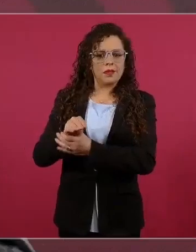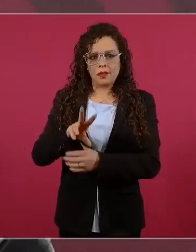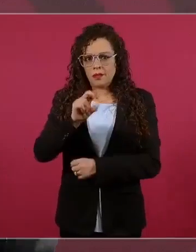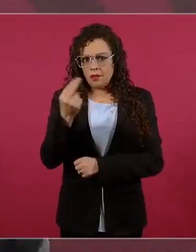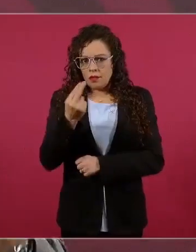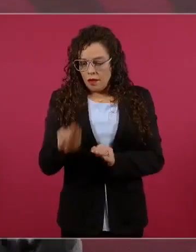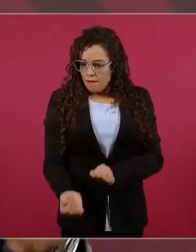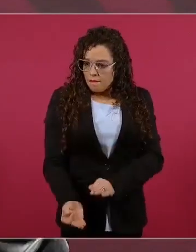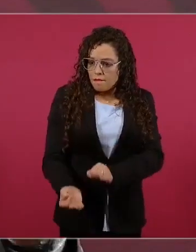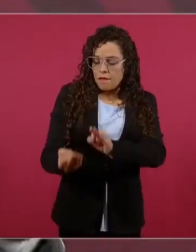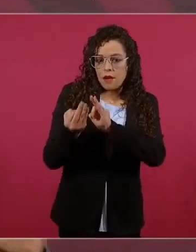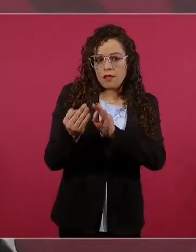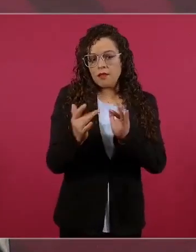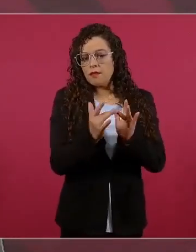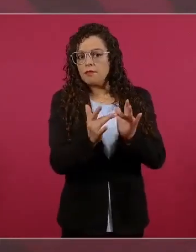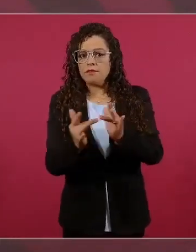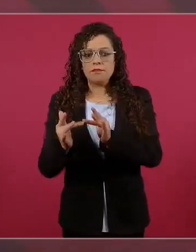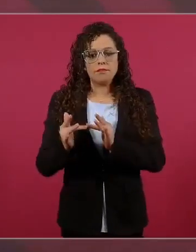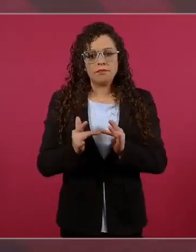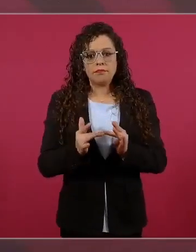que haya más actividad,